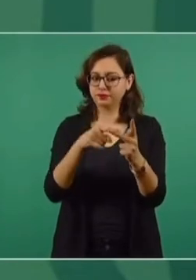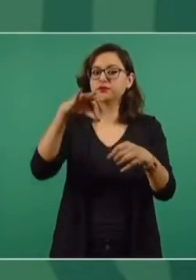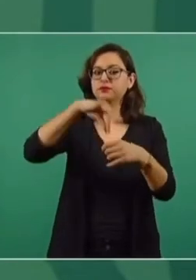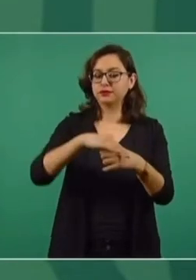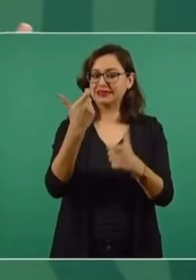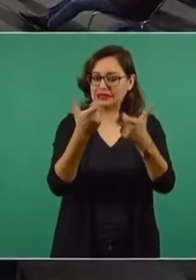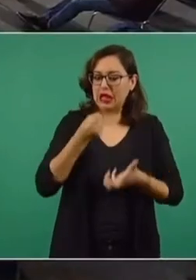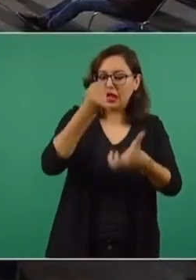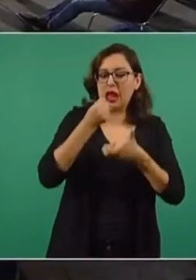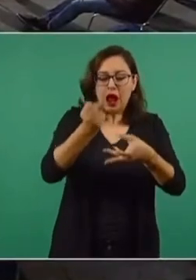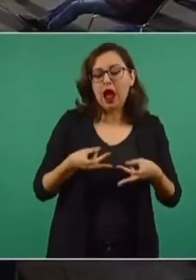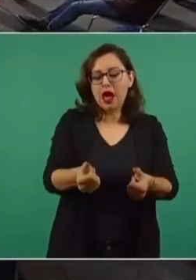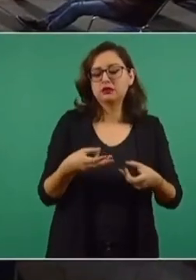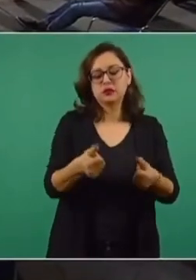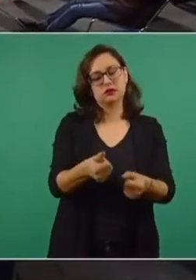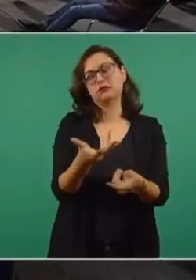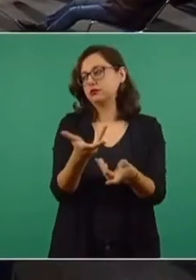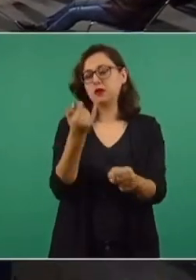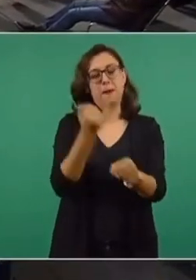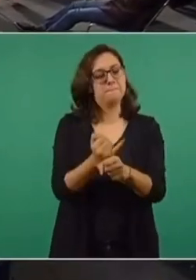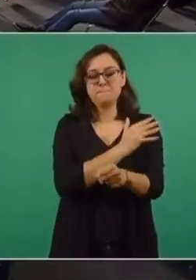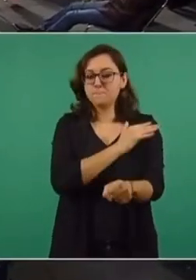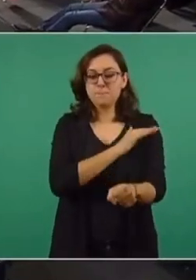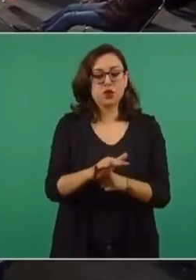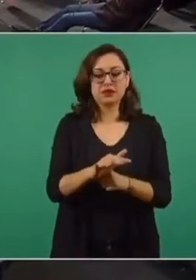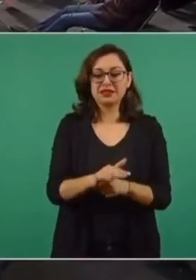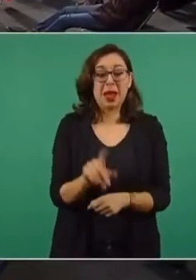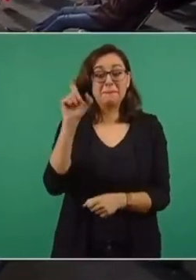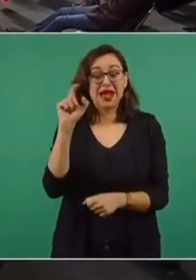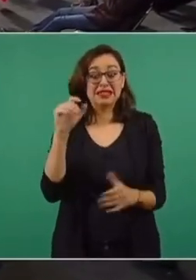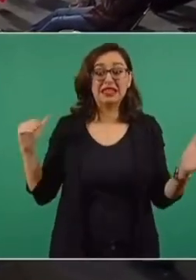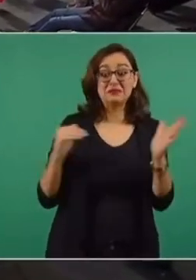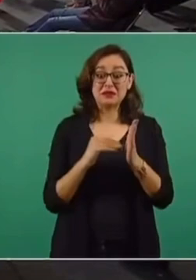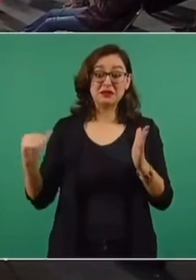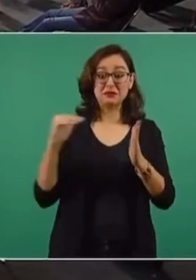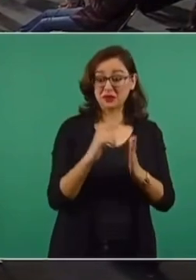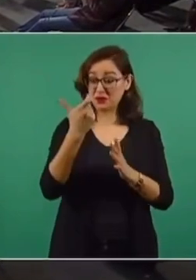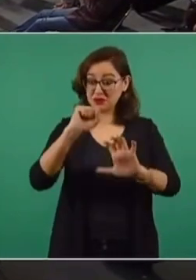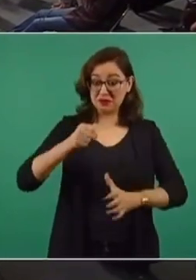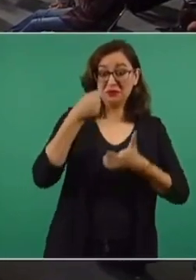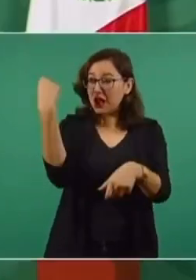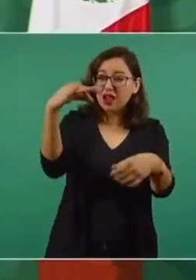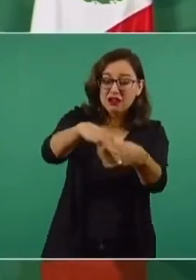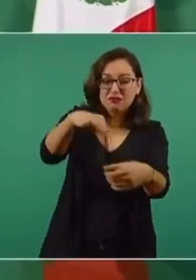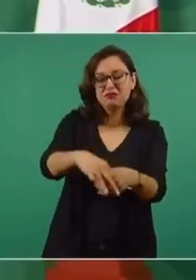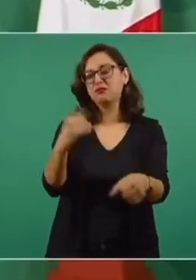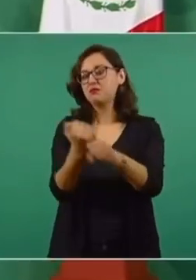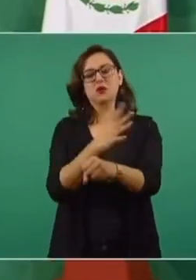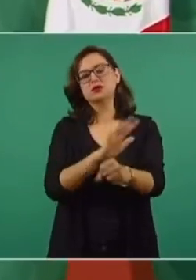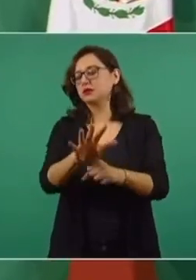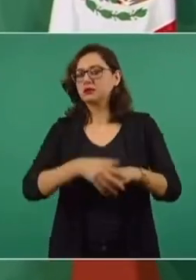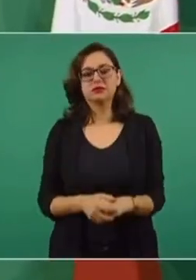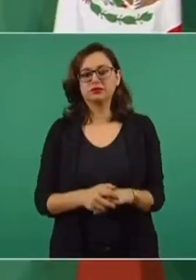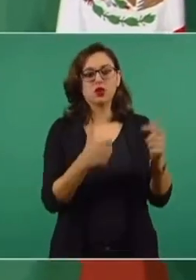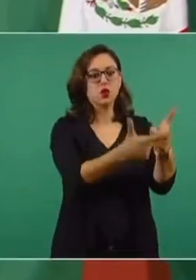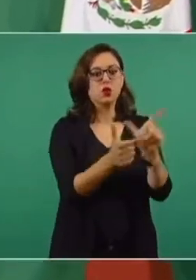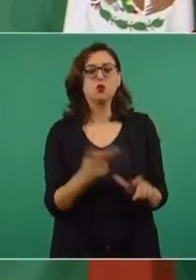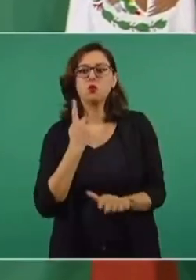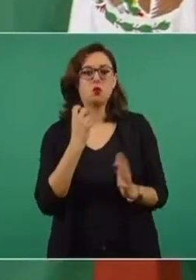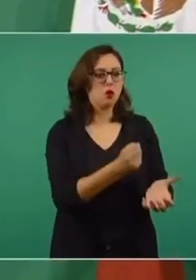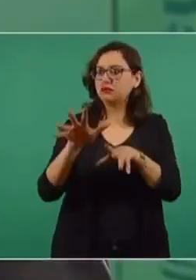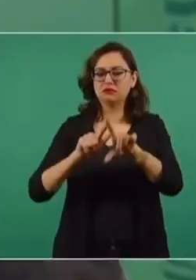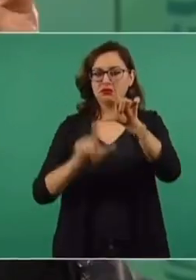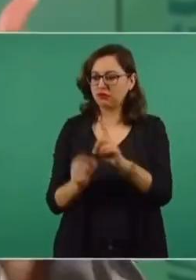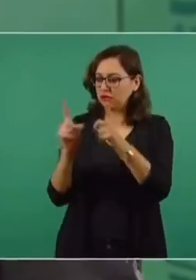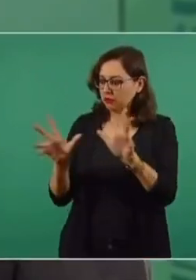que se destinen 20 mil millones de pesos a las elecciones para partidos y para el INE y